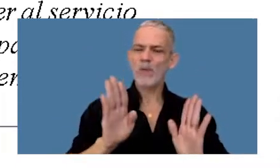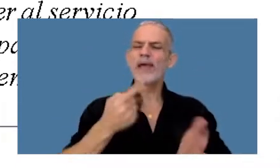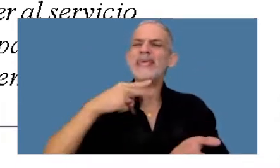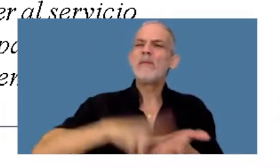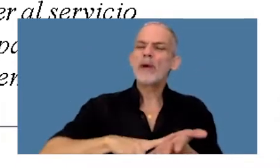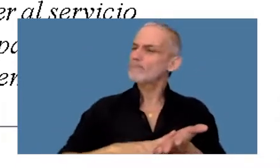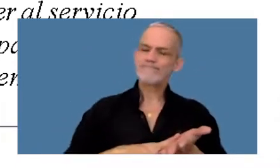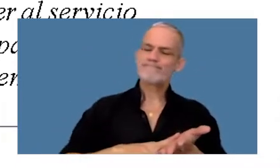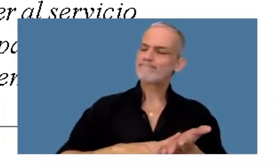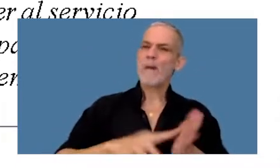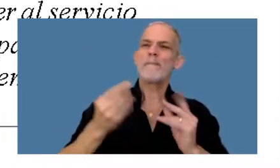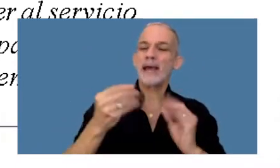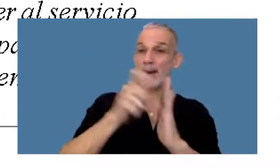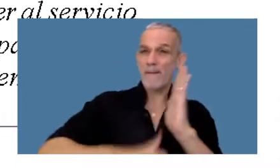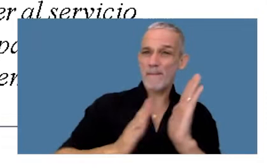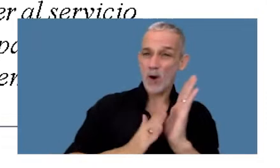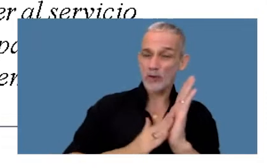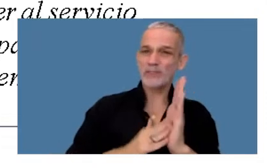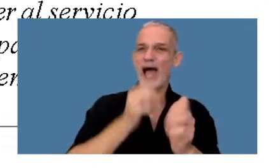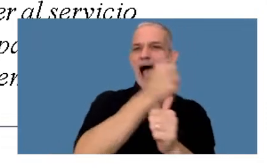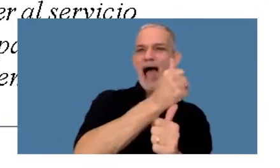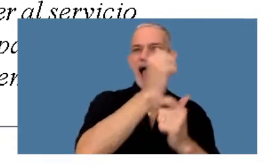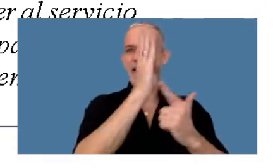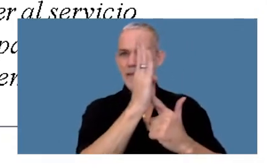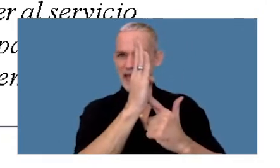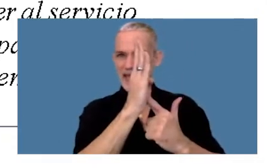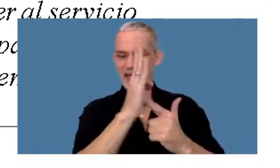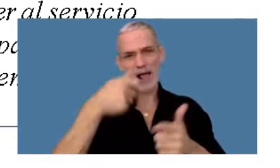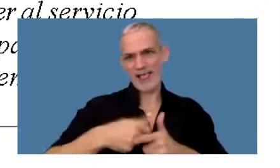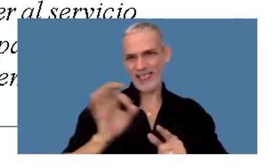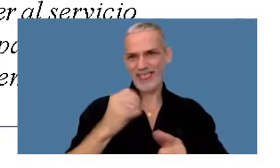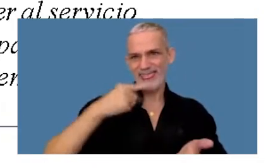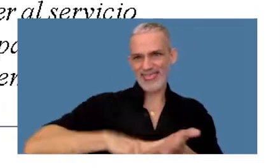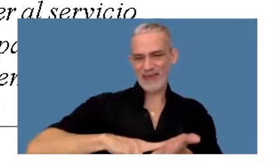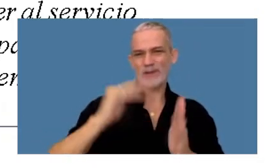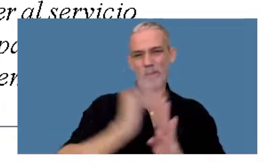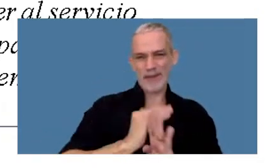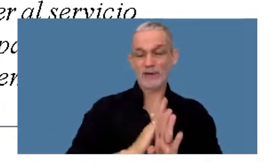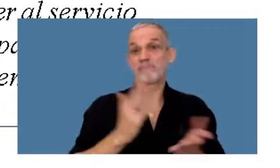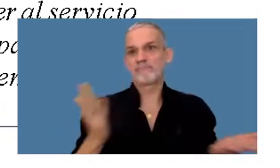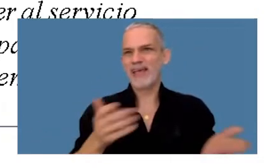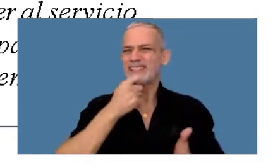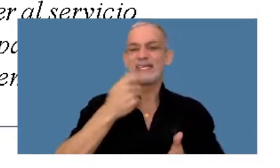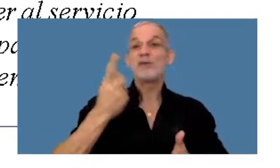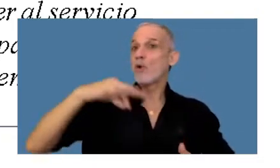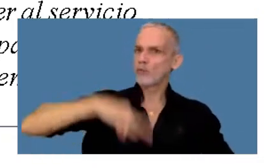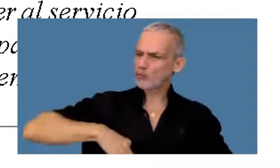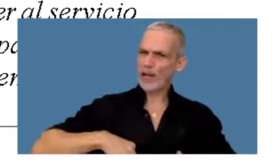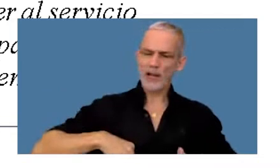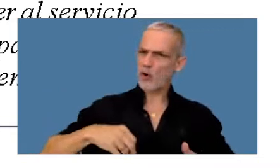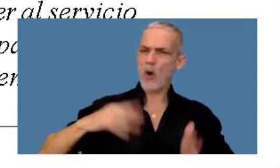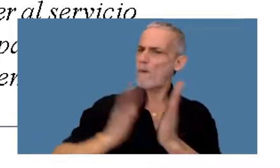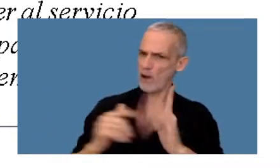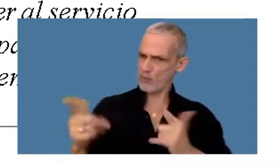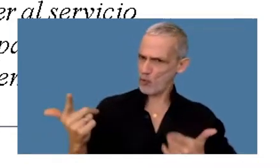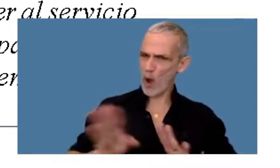impositivo para monotributistas categoría A y B, siempre que no tengan ingresos, y acá